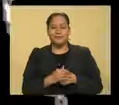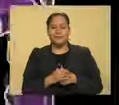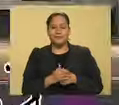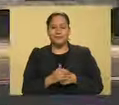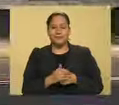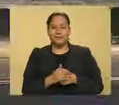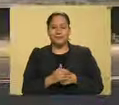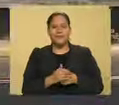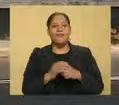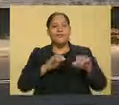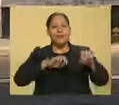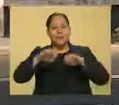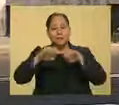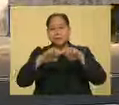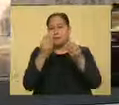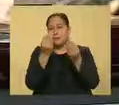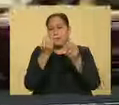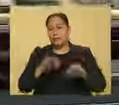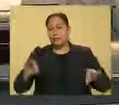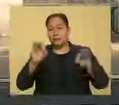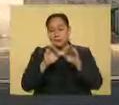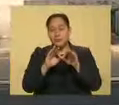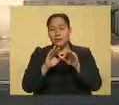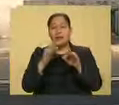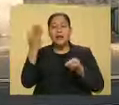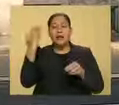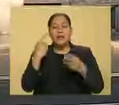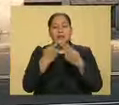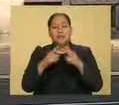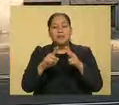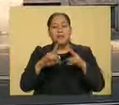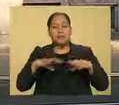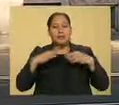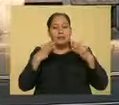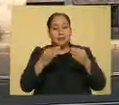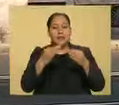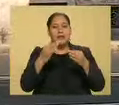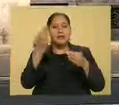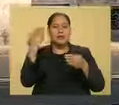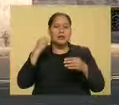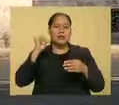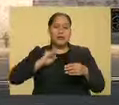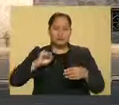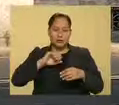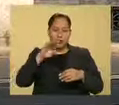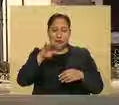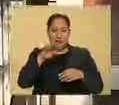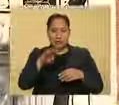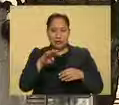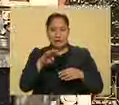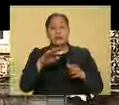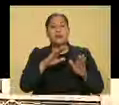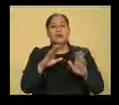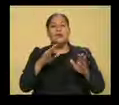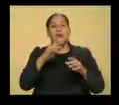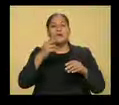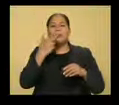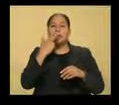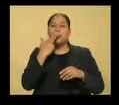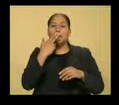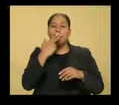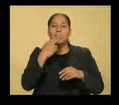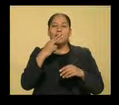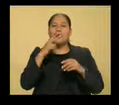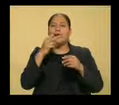Una empresa muy importante que comenzó allá en el último tercio del siglo XIX, La Cigarrera del